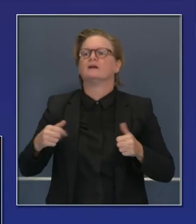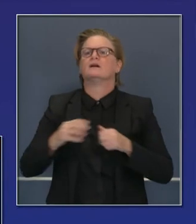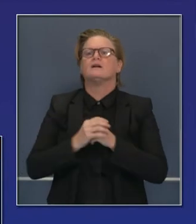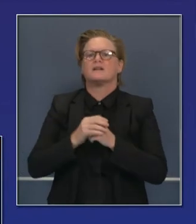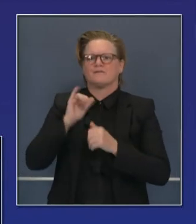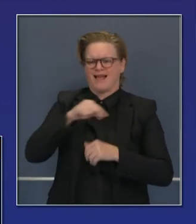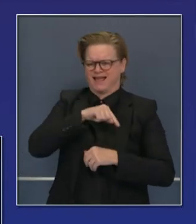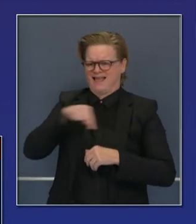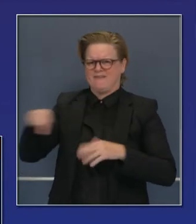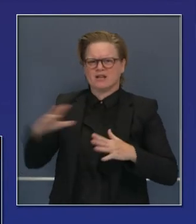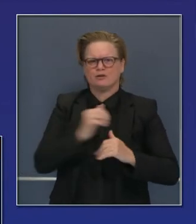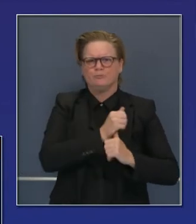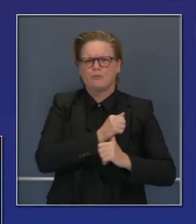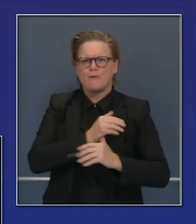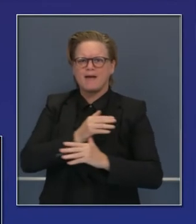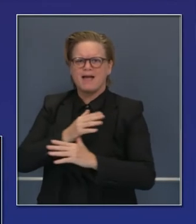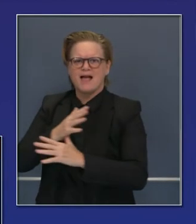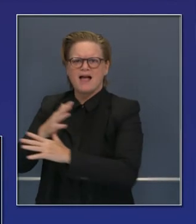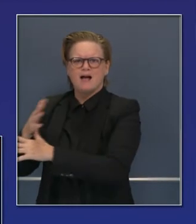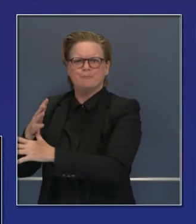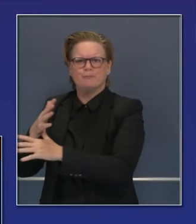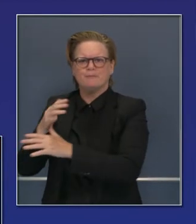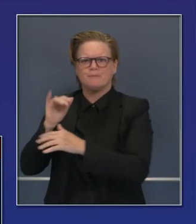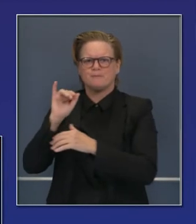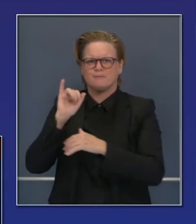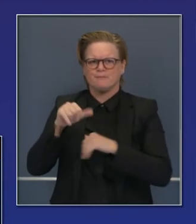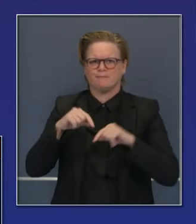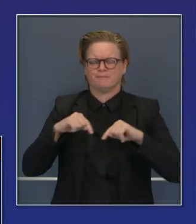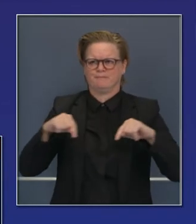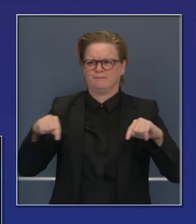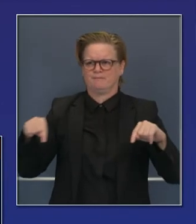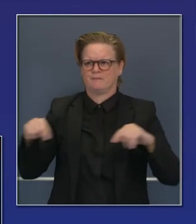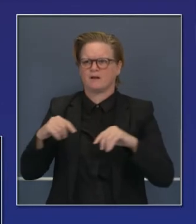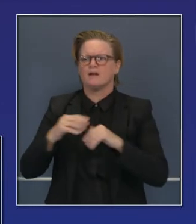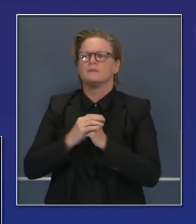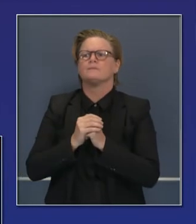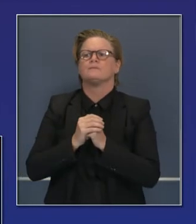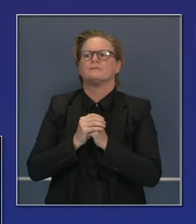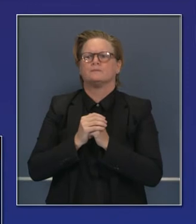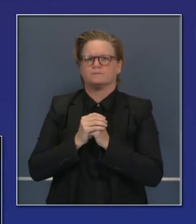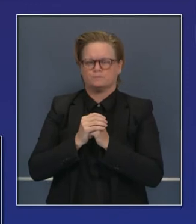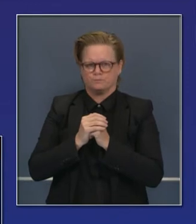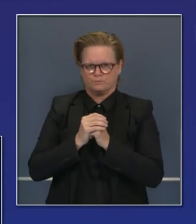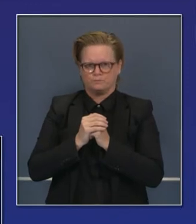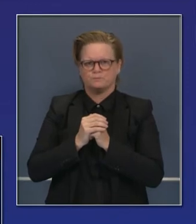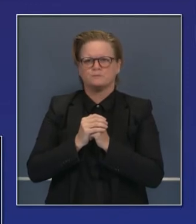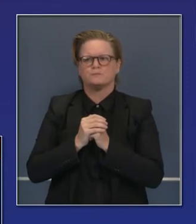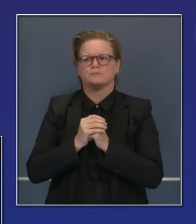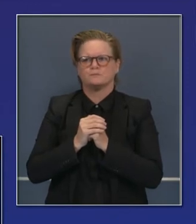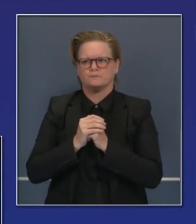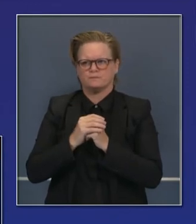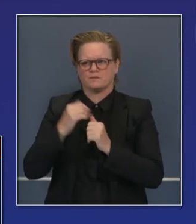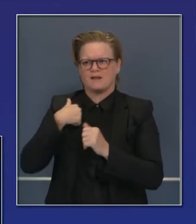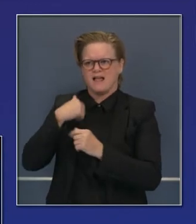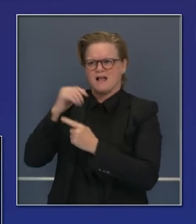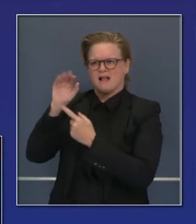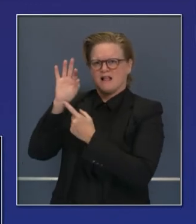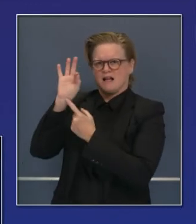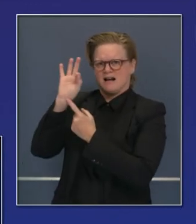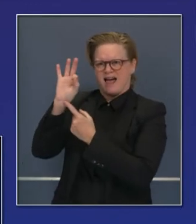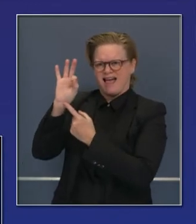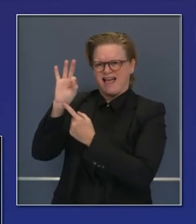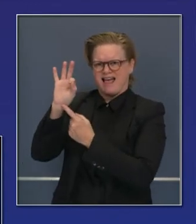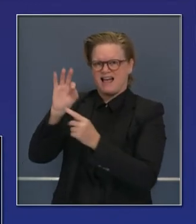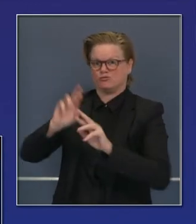ya está preparado para recibir pacientes. Así que esto es un suplemento a la segunda, a las nueve instalaciones en